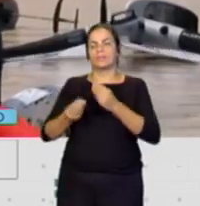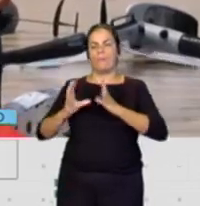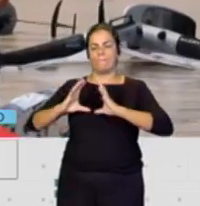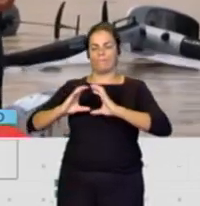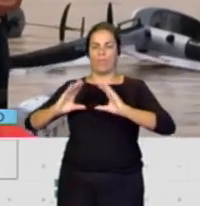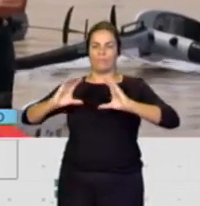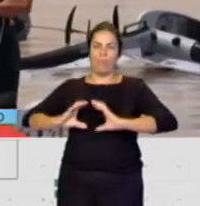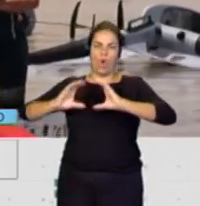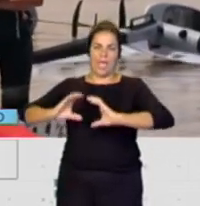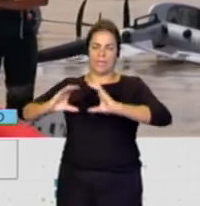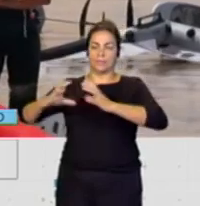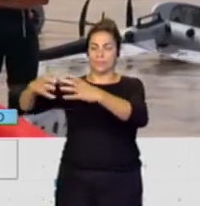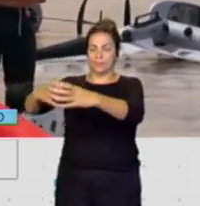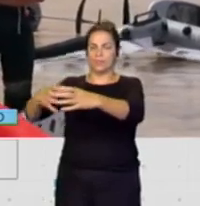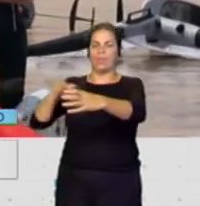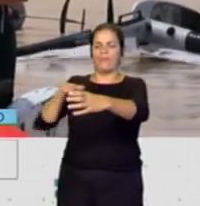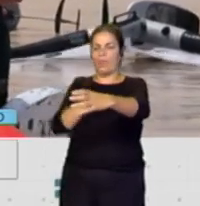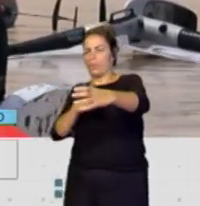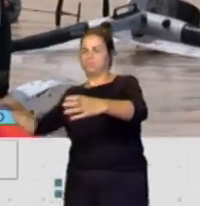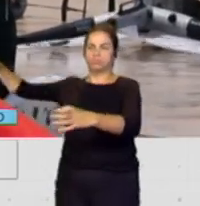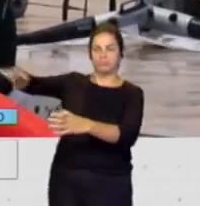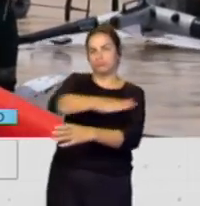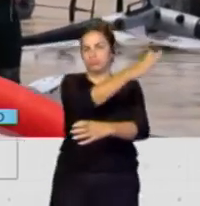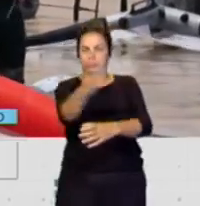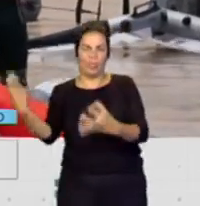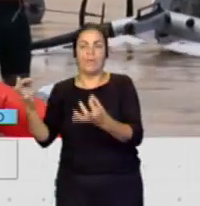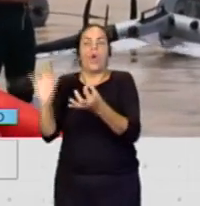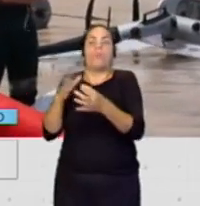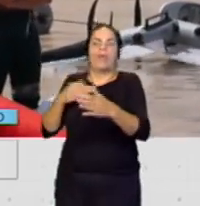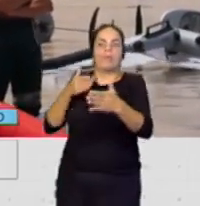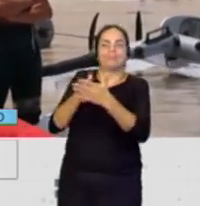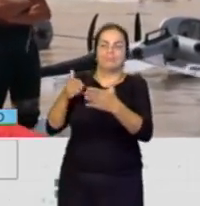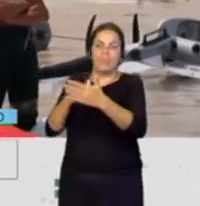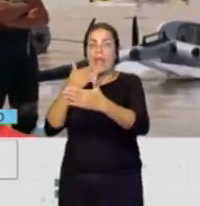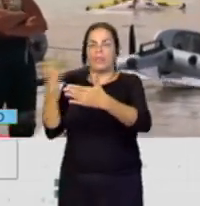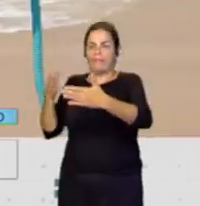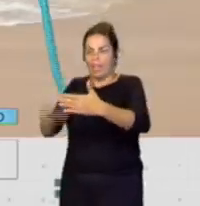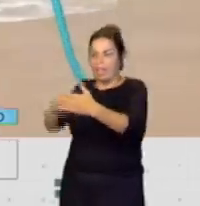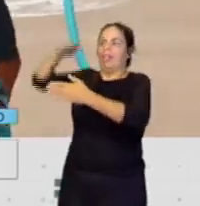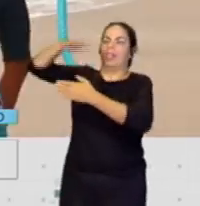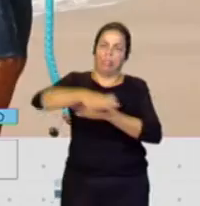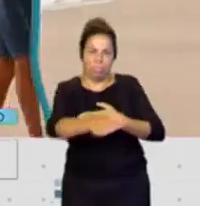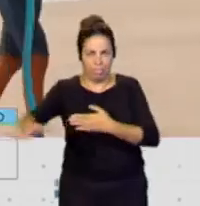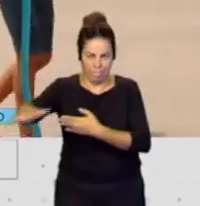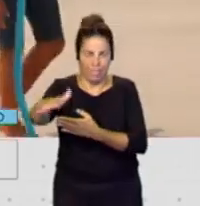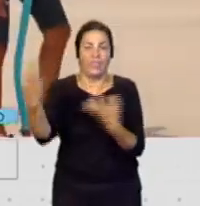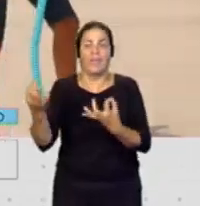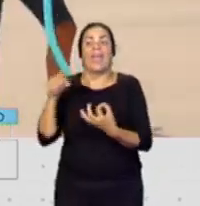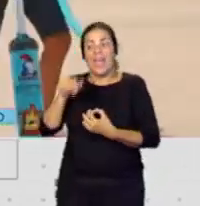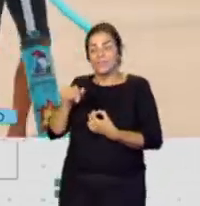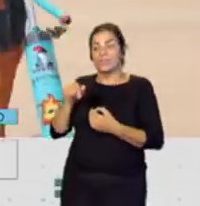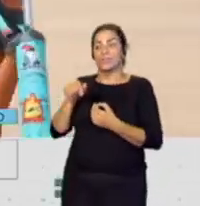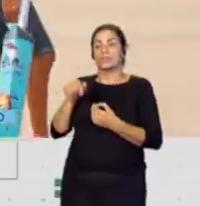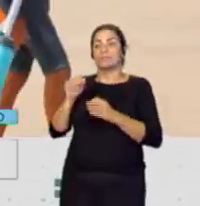donde tienen que hacer unos giros muy rápidos. También puede haber obstáculos por los cuales tienen que saltar. Eso todo se verá desde el